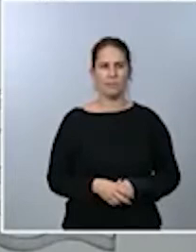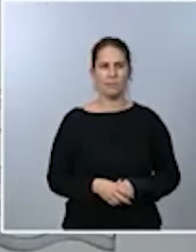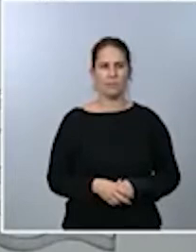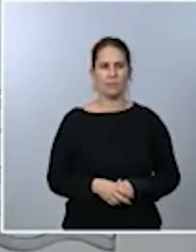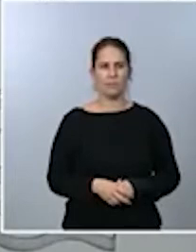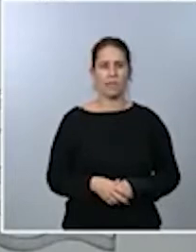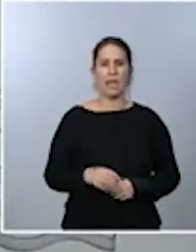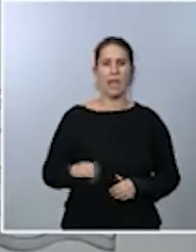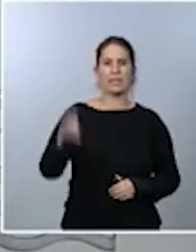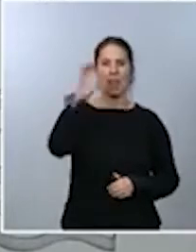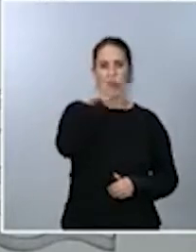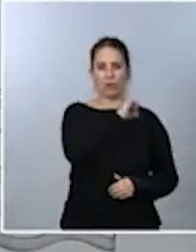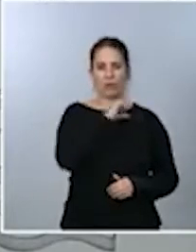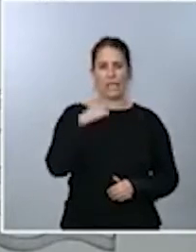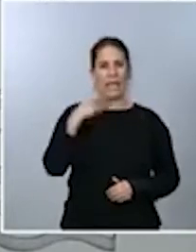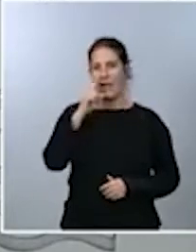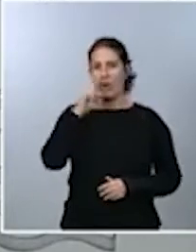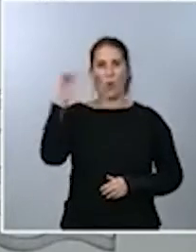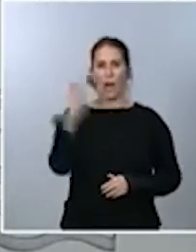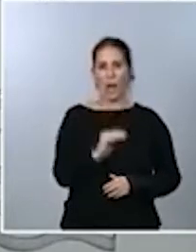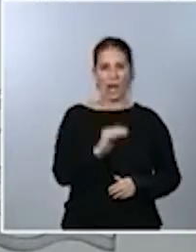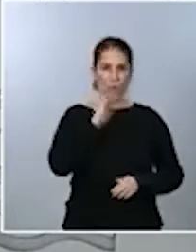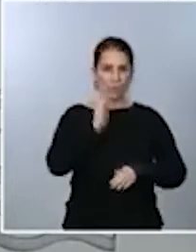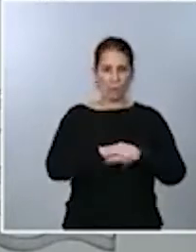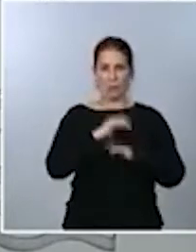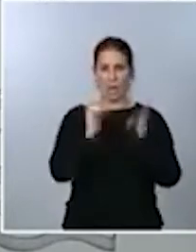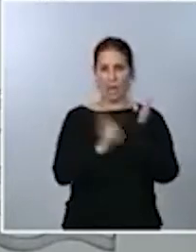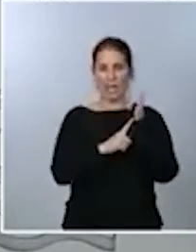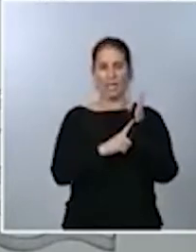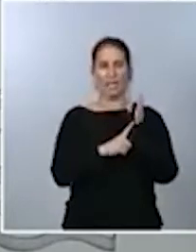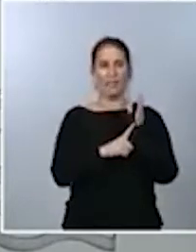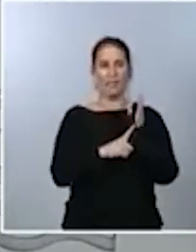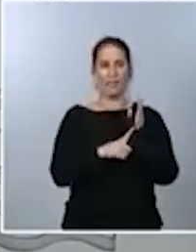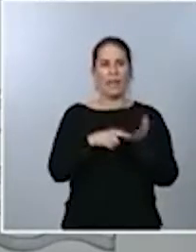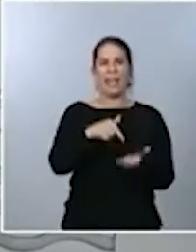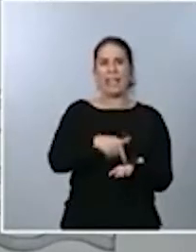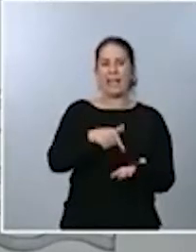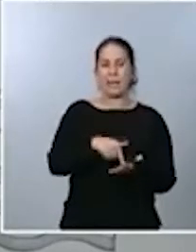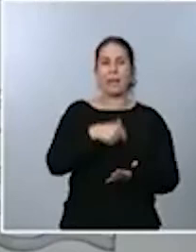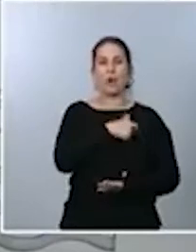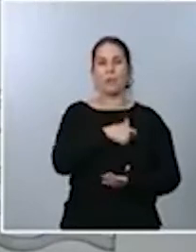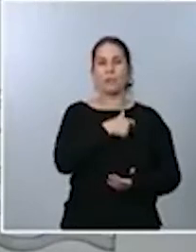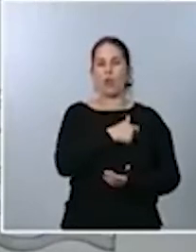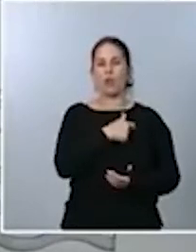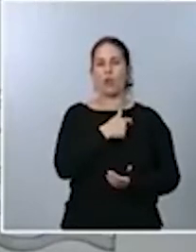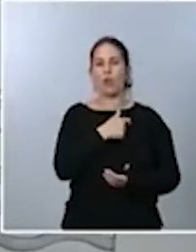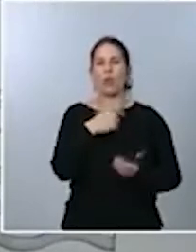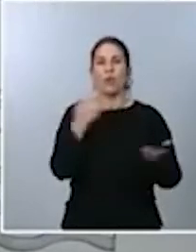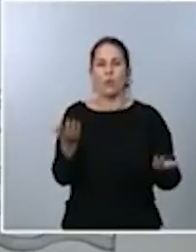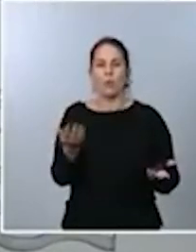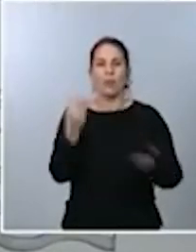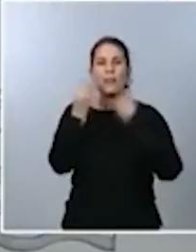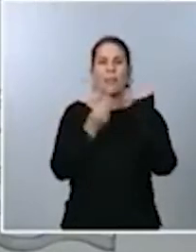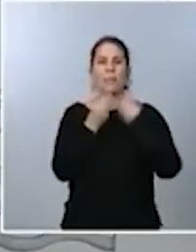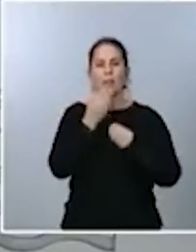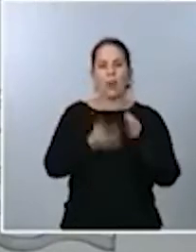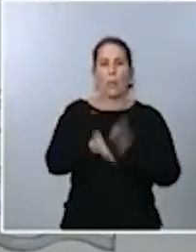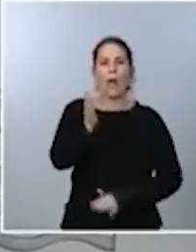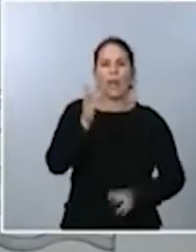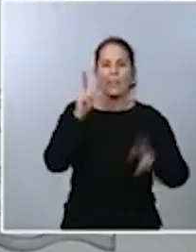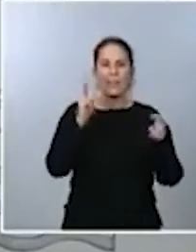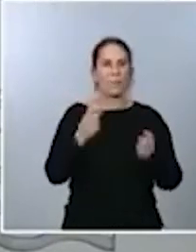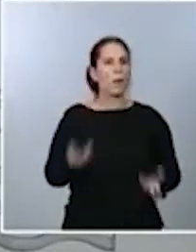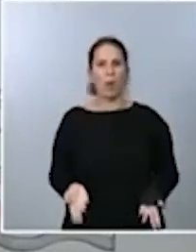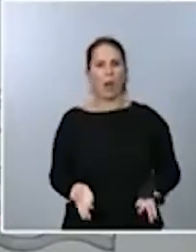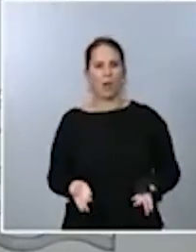en cumplimiento de la ley, de la directiva, estamos reclamando a la Comisión cuál es el planteamiento que va a hacer respecto a esto, si va a